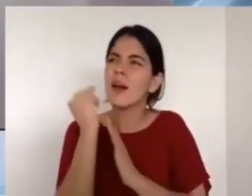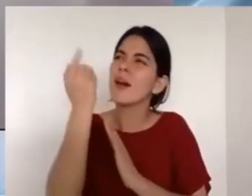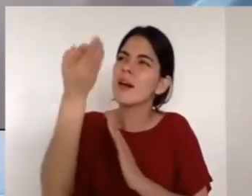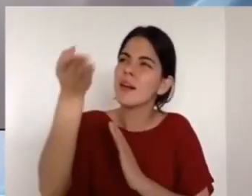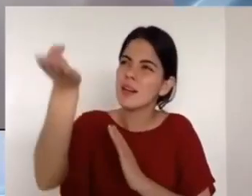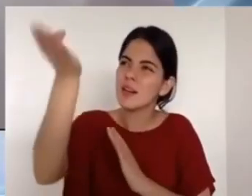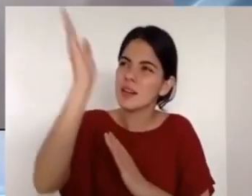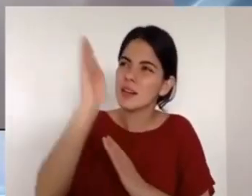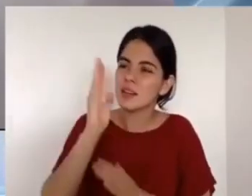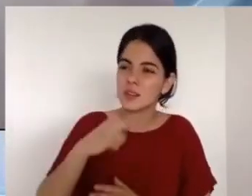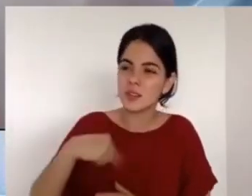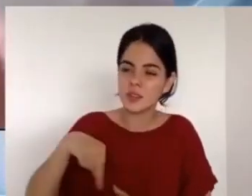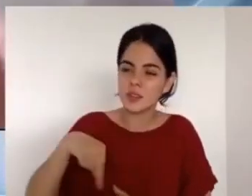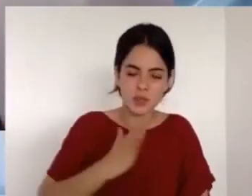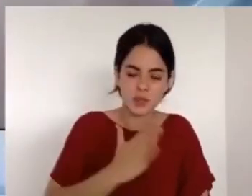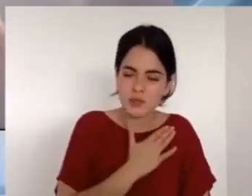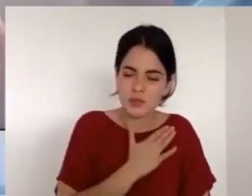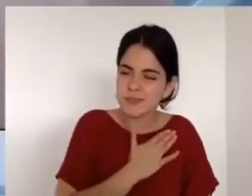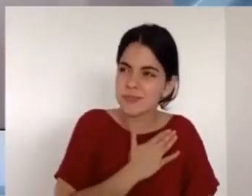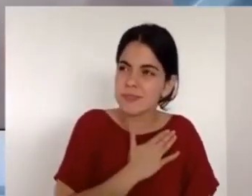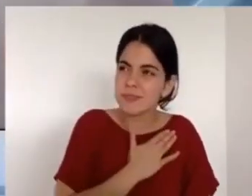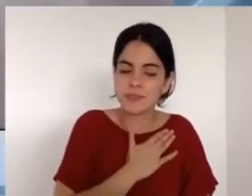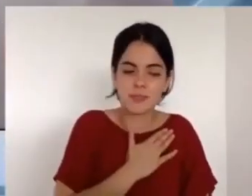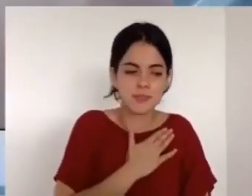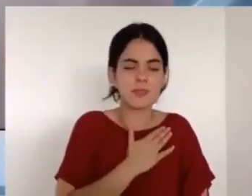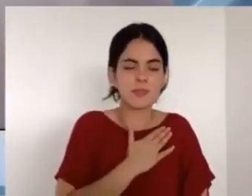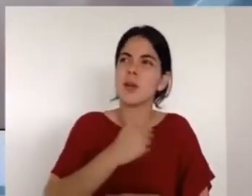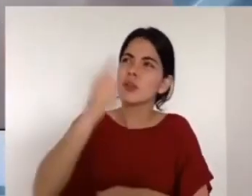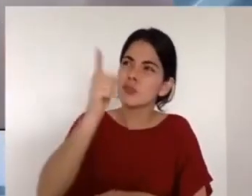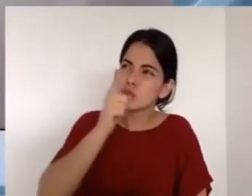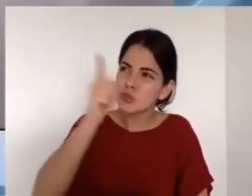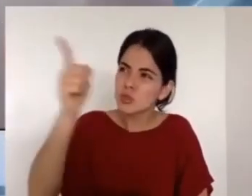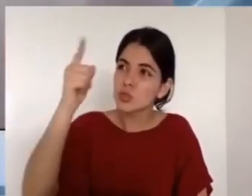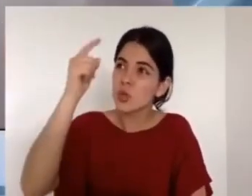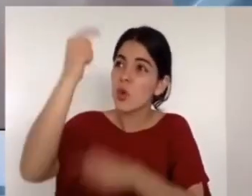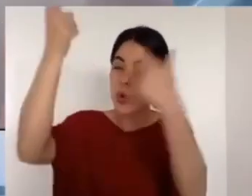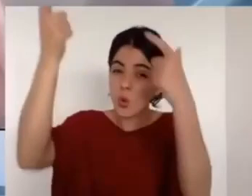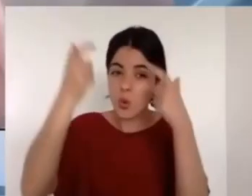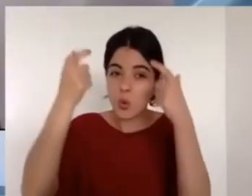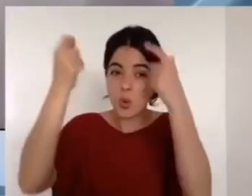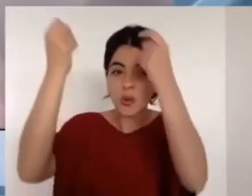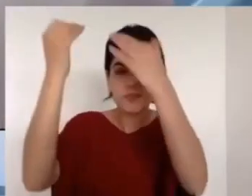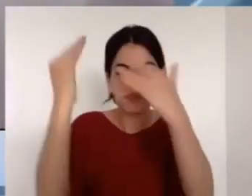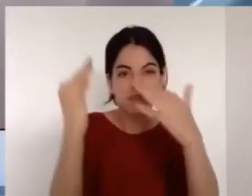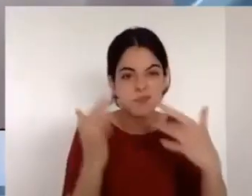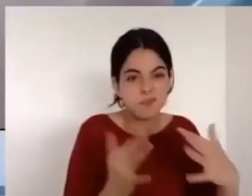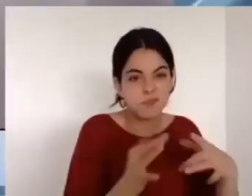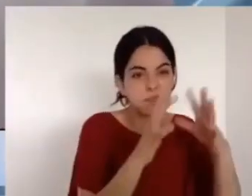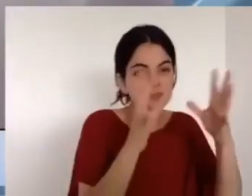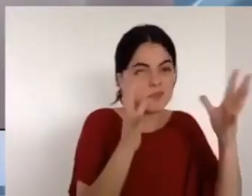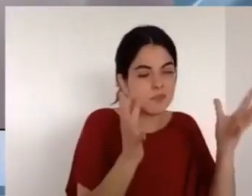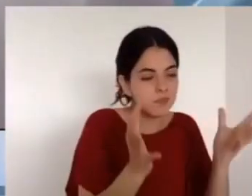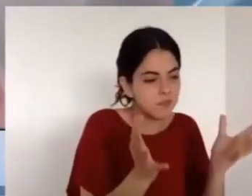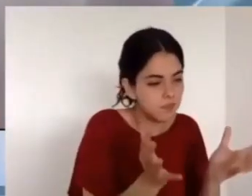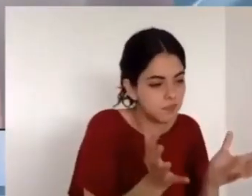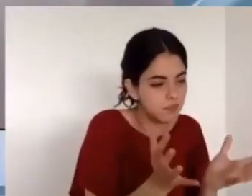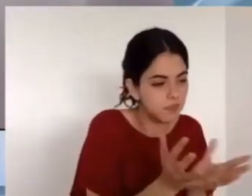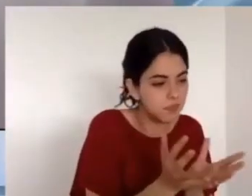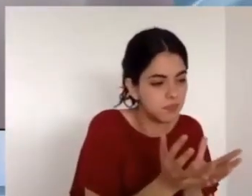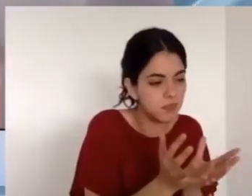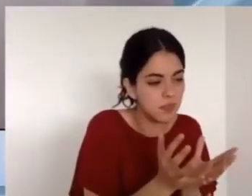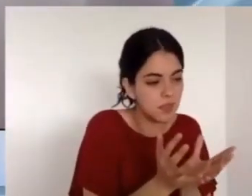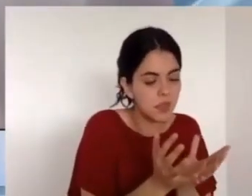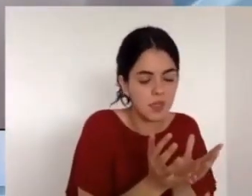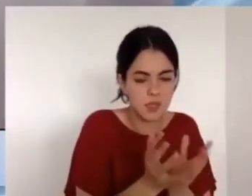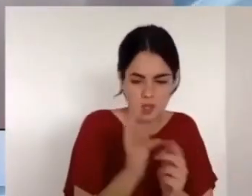Y luego dice, hágase tu voluntad. Eso tiene que ver con su señorío. Él es el que manda, el que